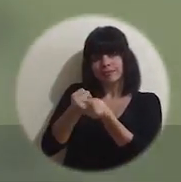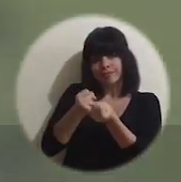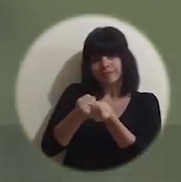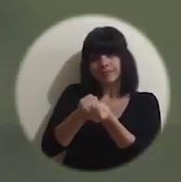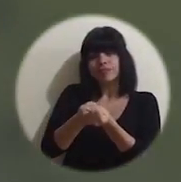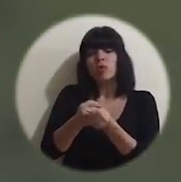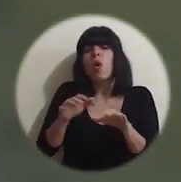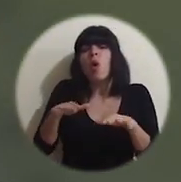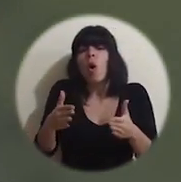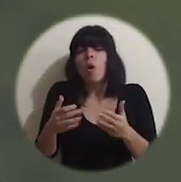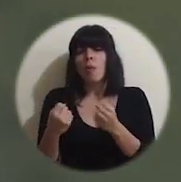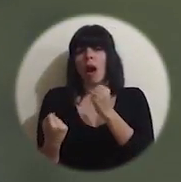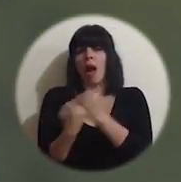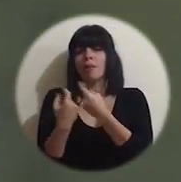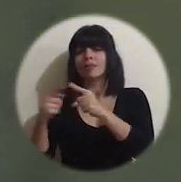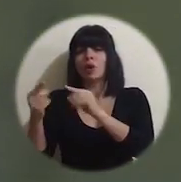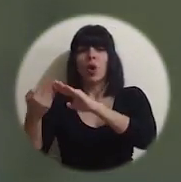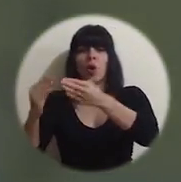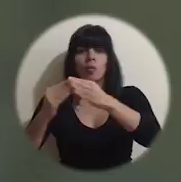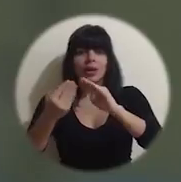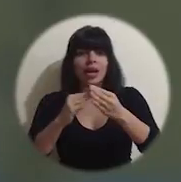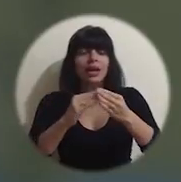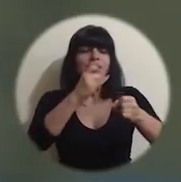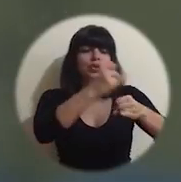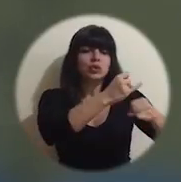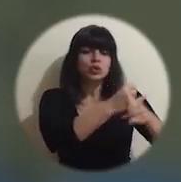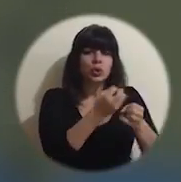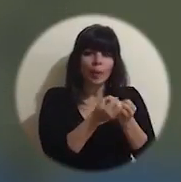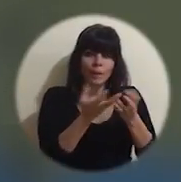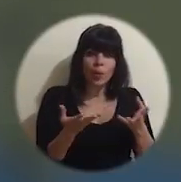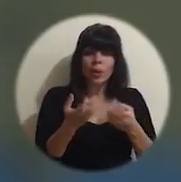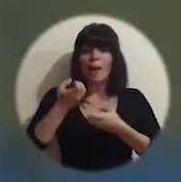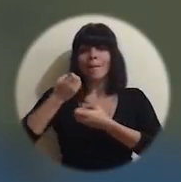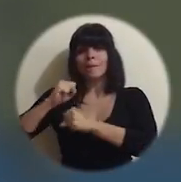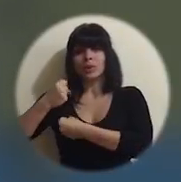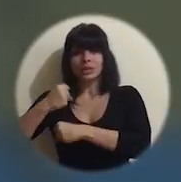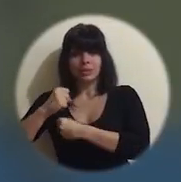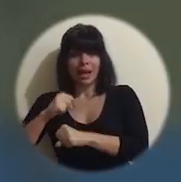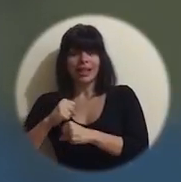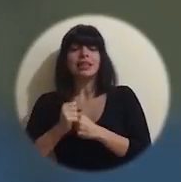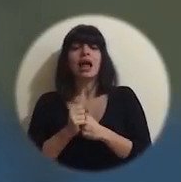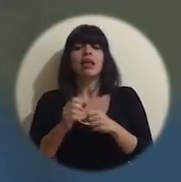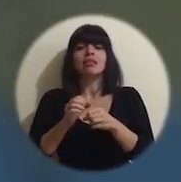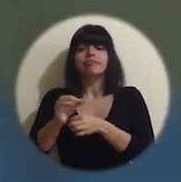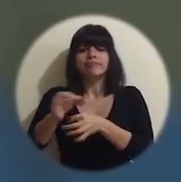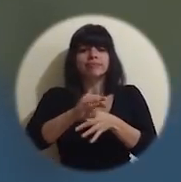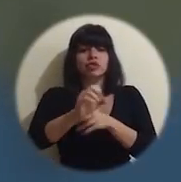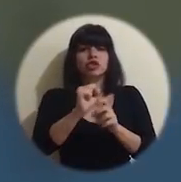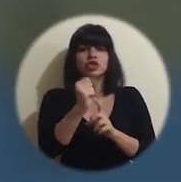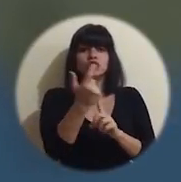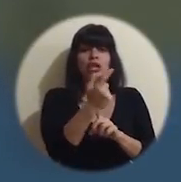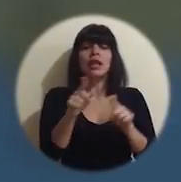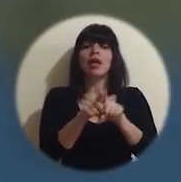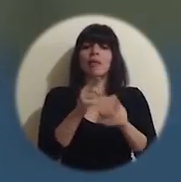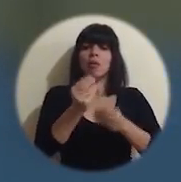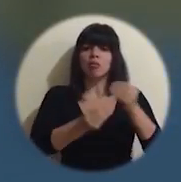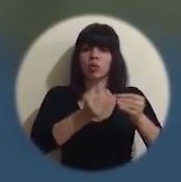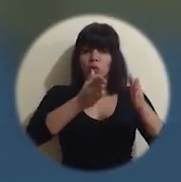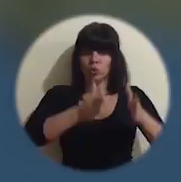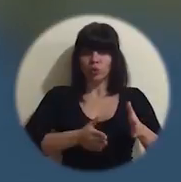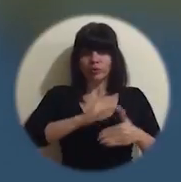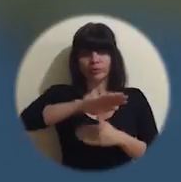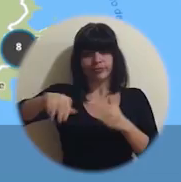República, con el apoyo de las comunidades, instituciones públicas, municipalidades, sectores sociales y productivos.